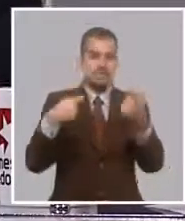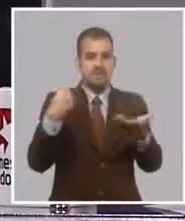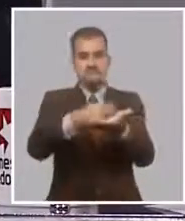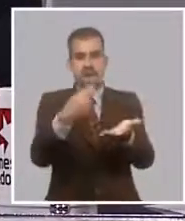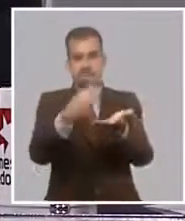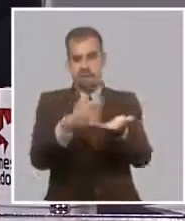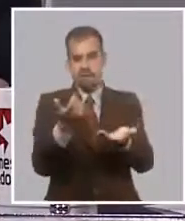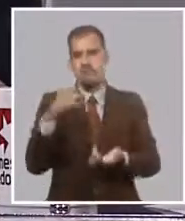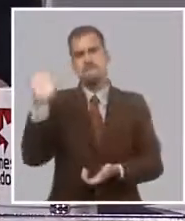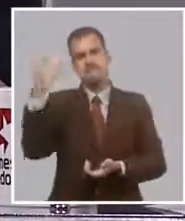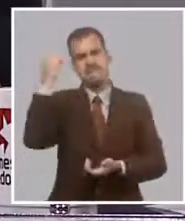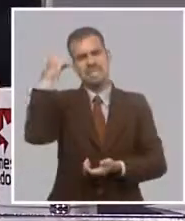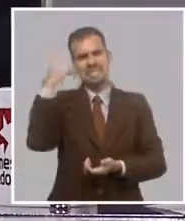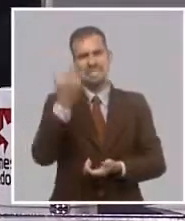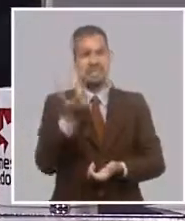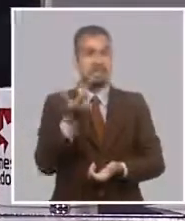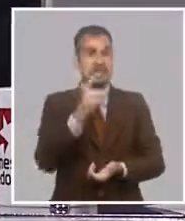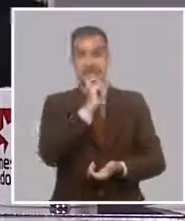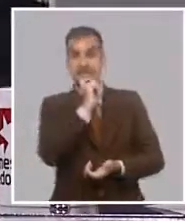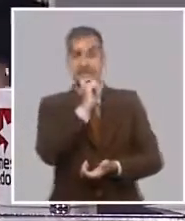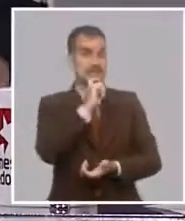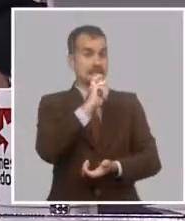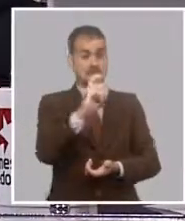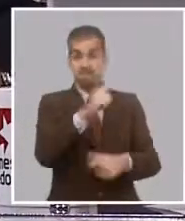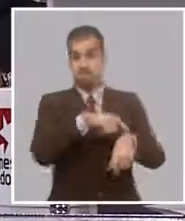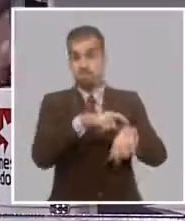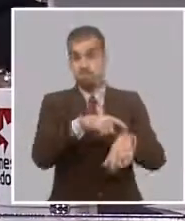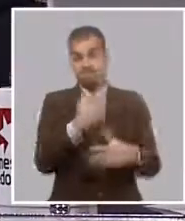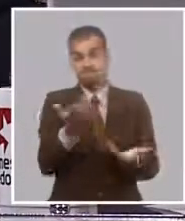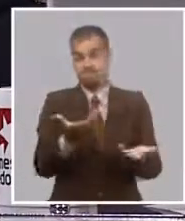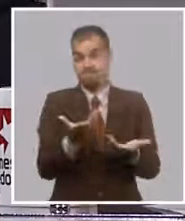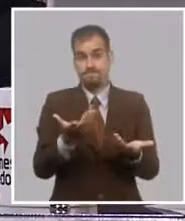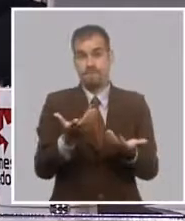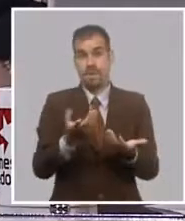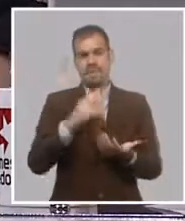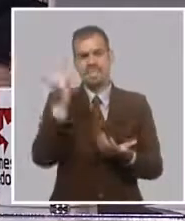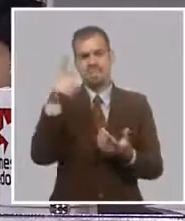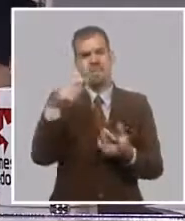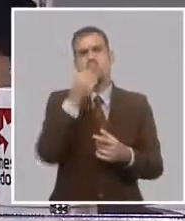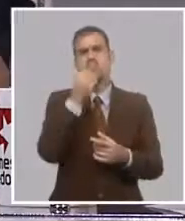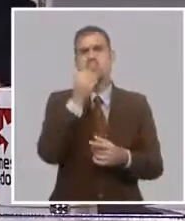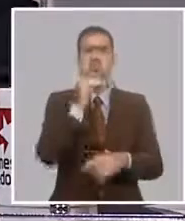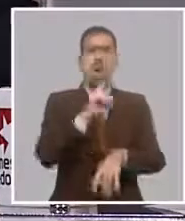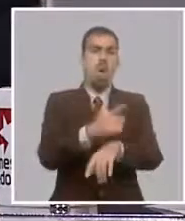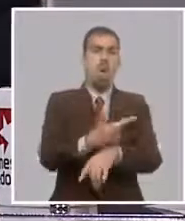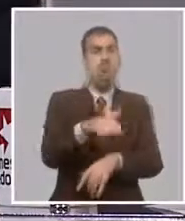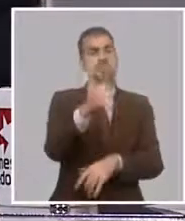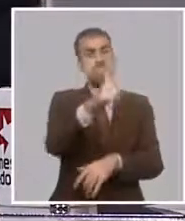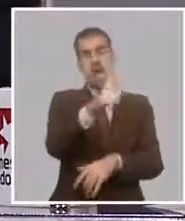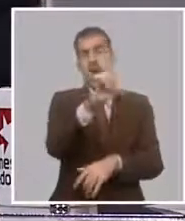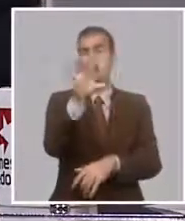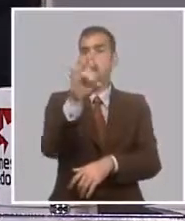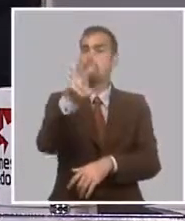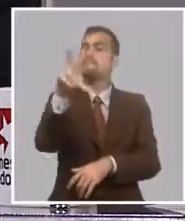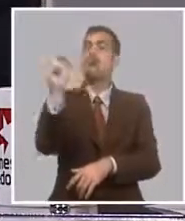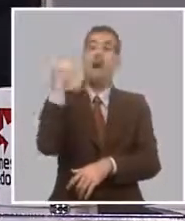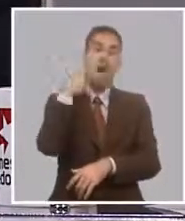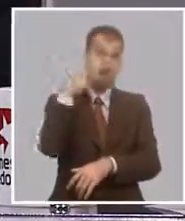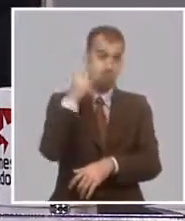banca en condiciones normales no puede soportar. Estaba hoy hablando de procesos que pueden demorar 10, 15 o 20 años en